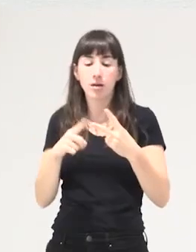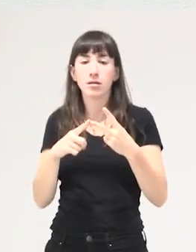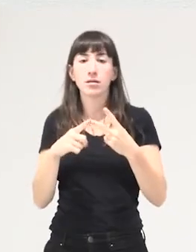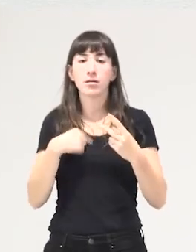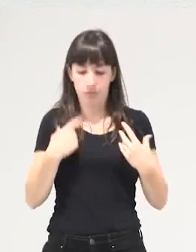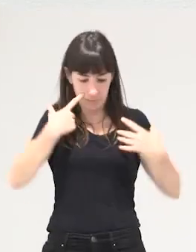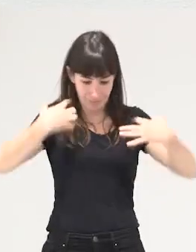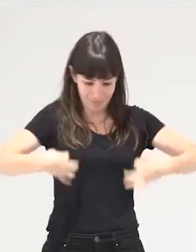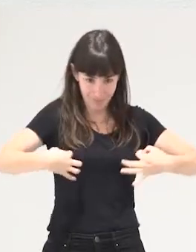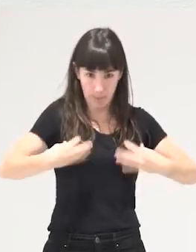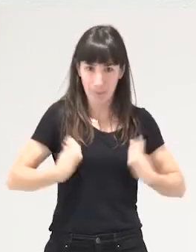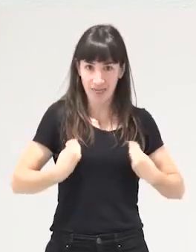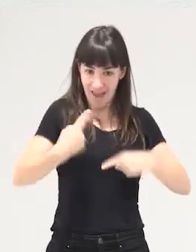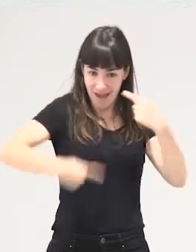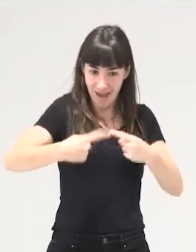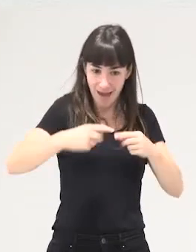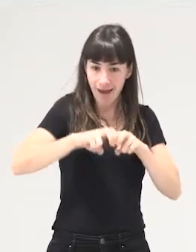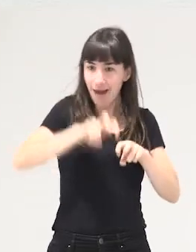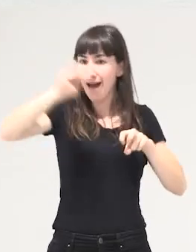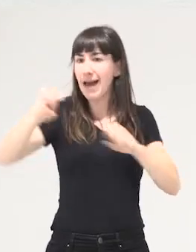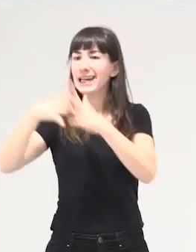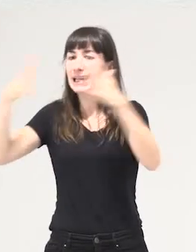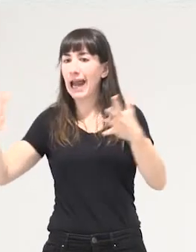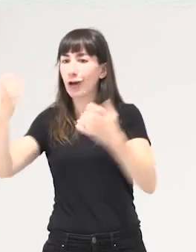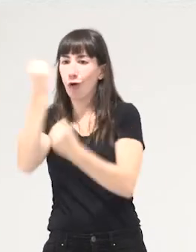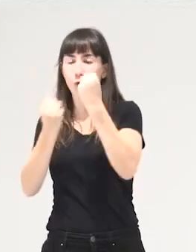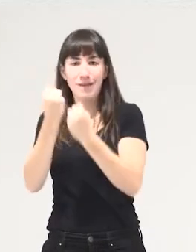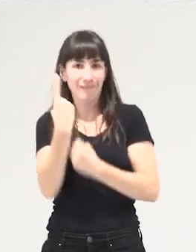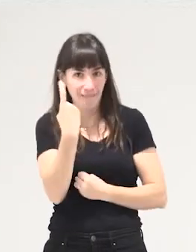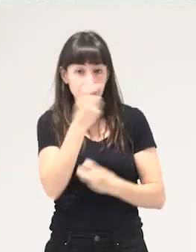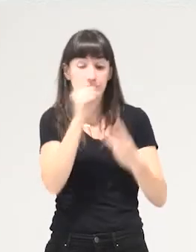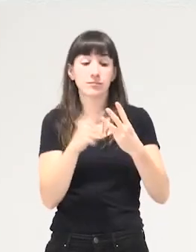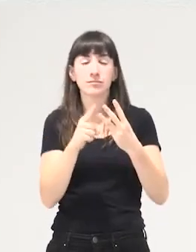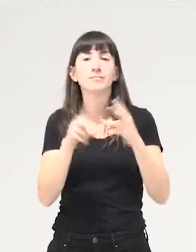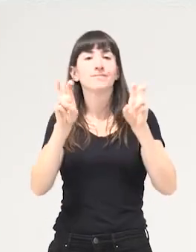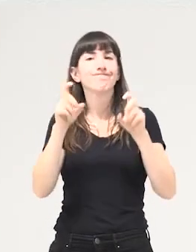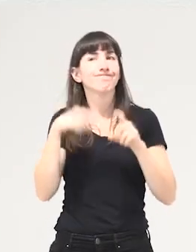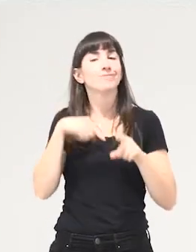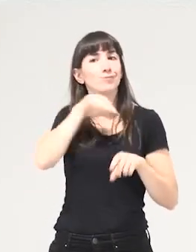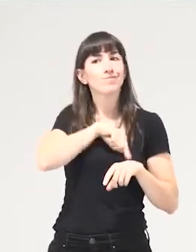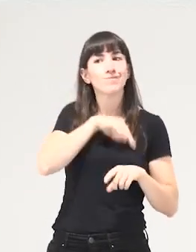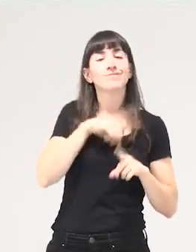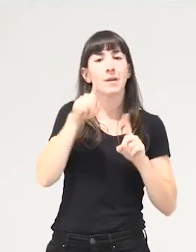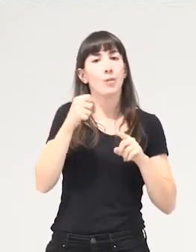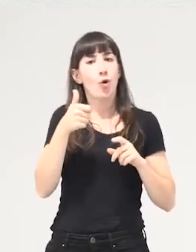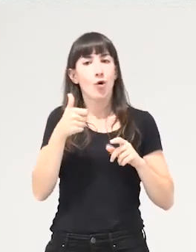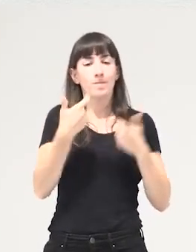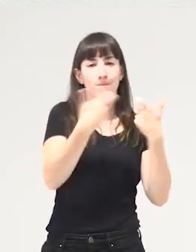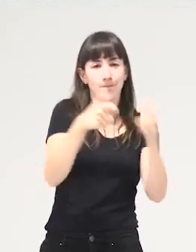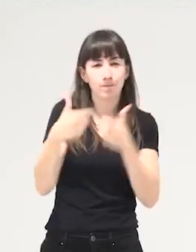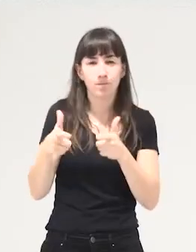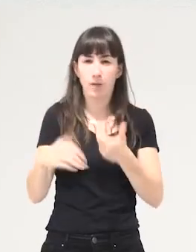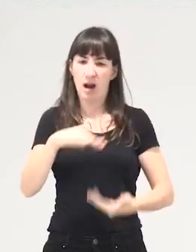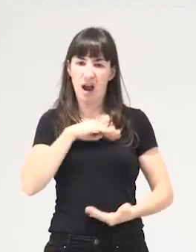concreta y la gran economía y tenemos sesgos urbanos blancos heteronormativos capacitistas también entonces